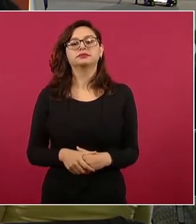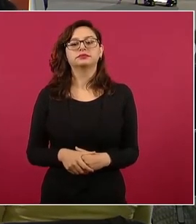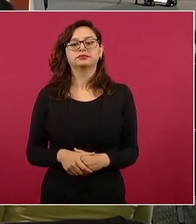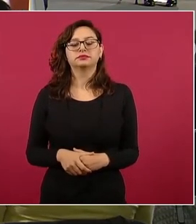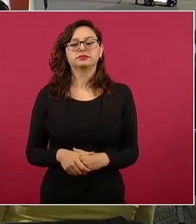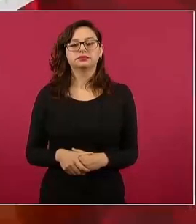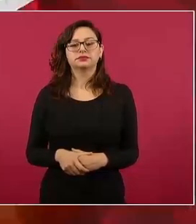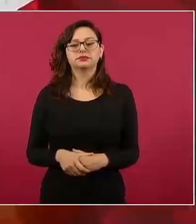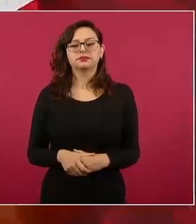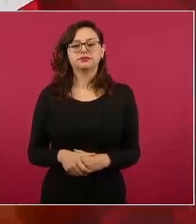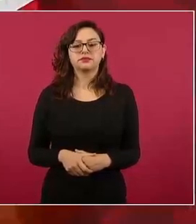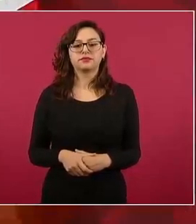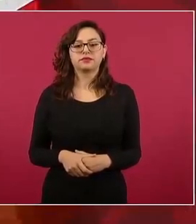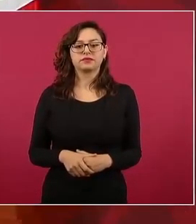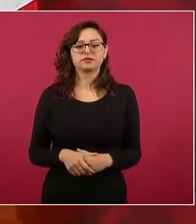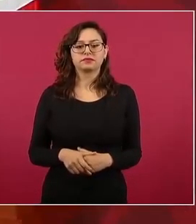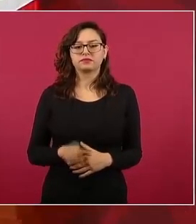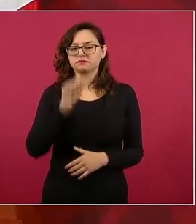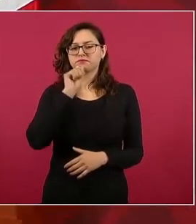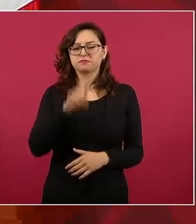de esa época